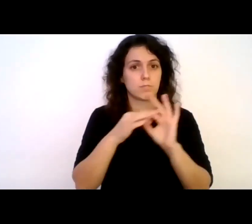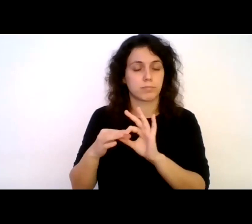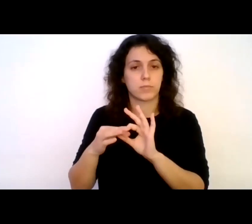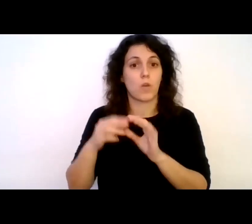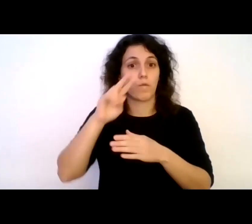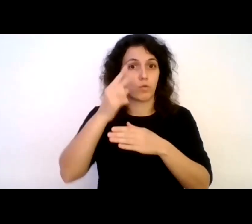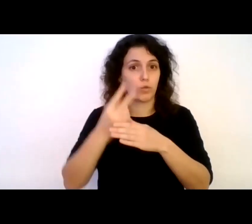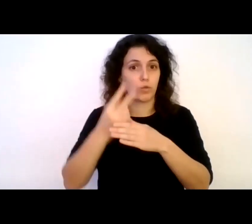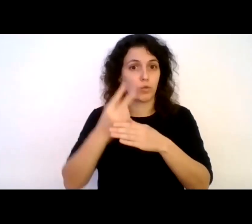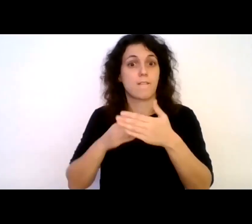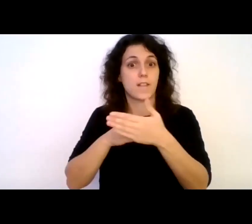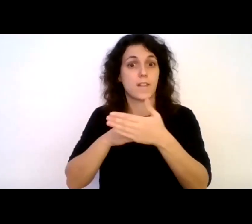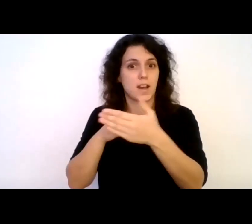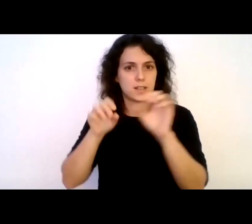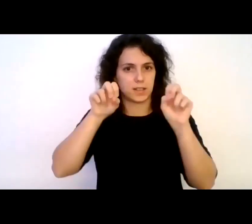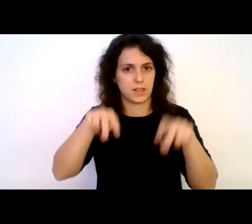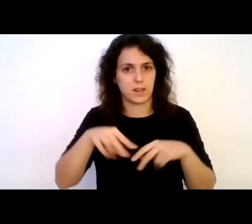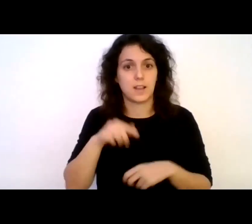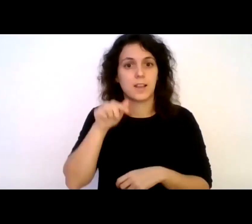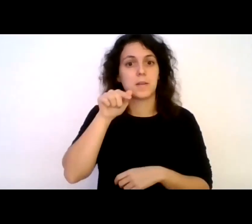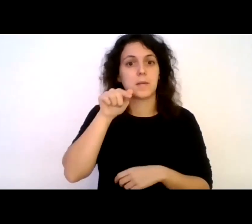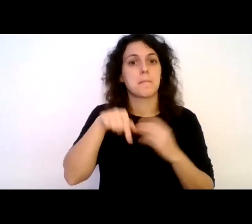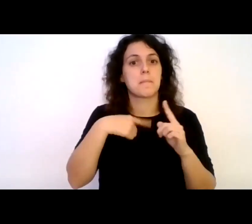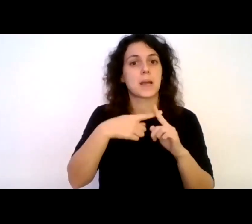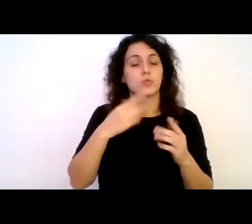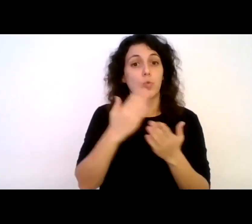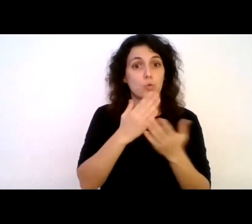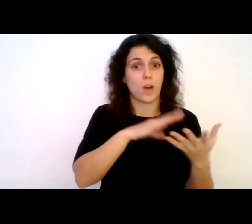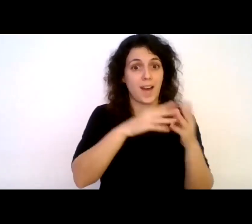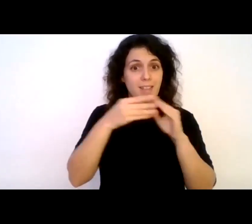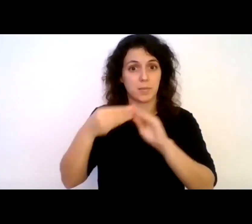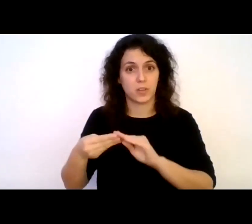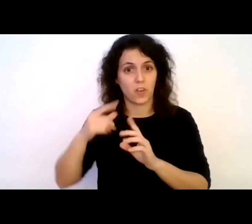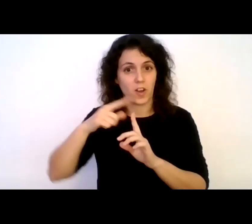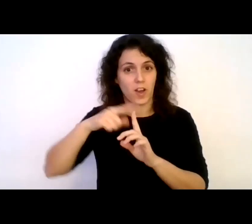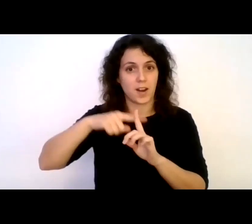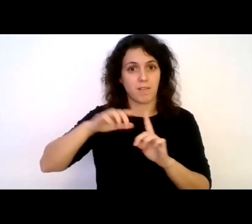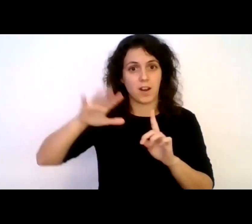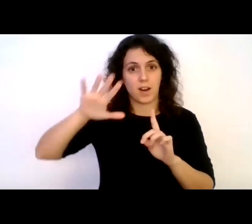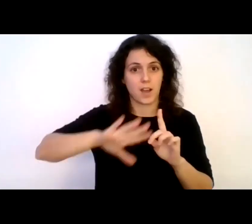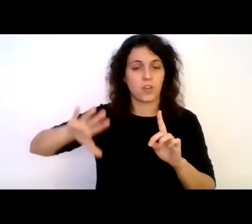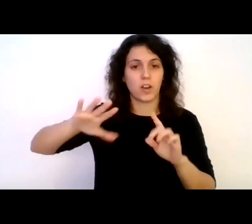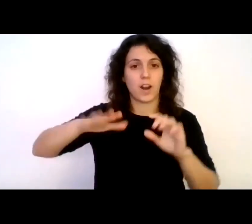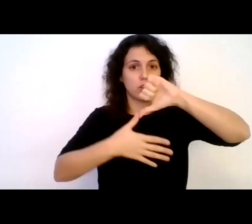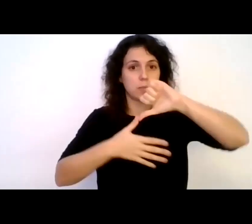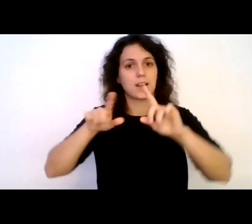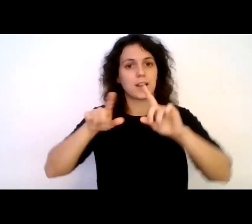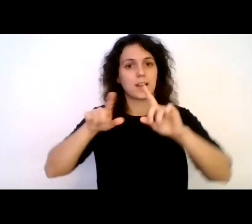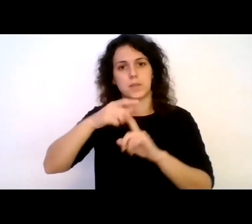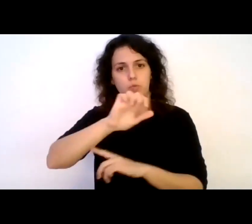y el desarrollo del buceo adaptado a nivel regional Latinoamérica y también un poco en Europa